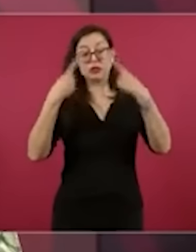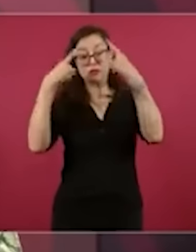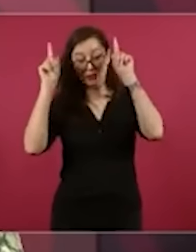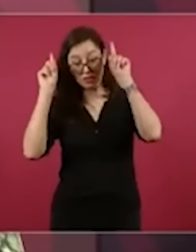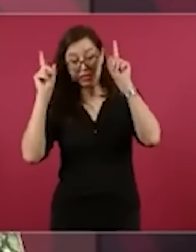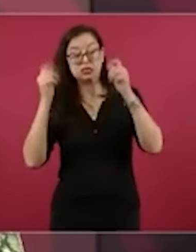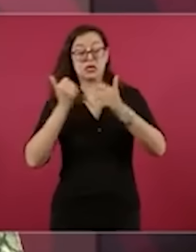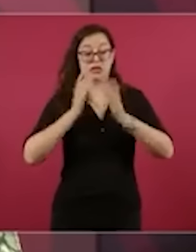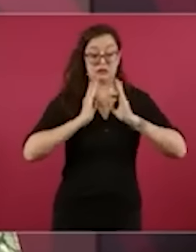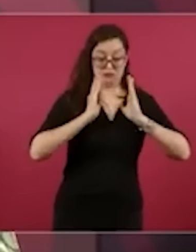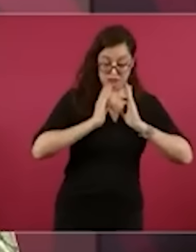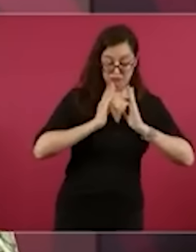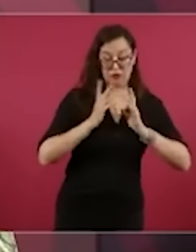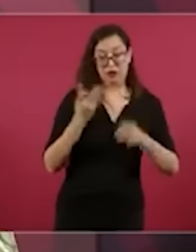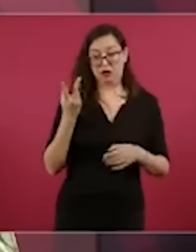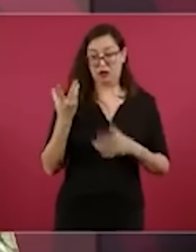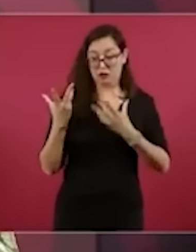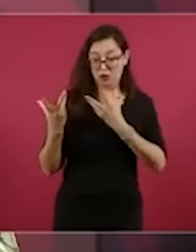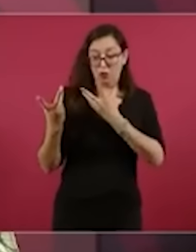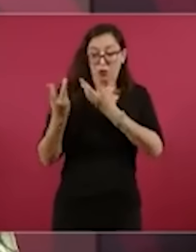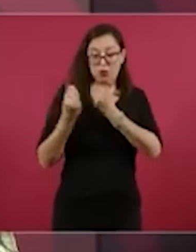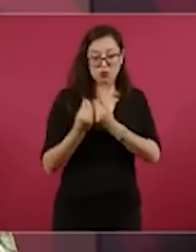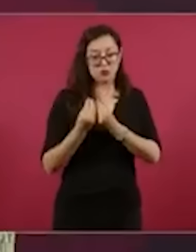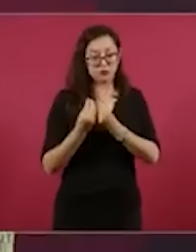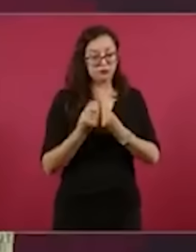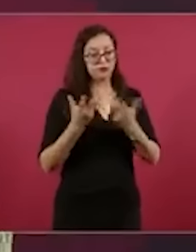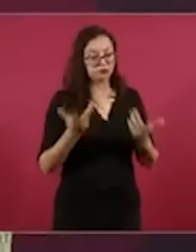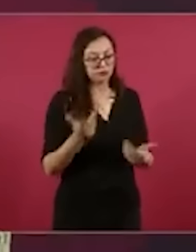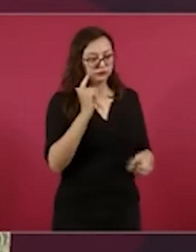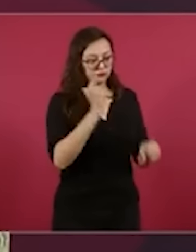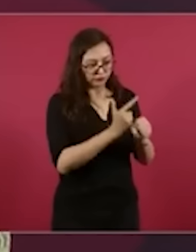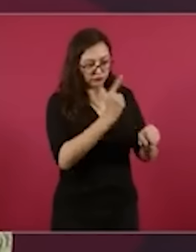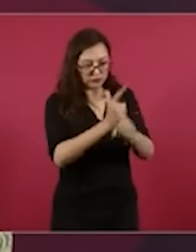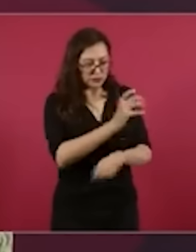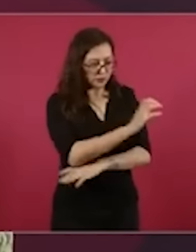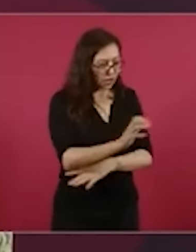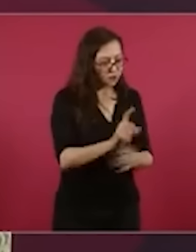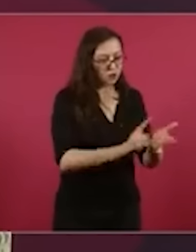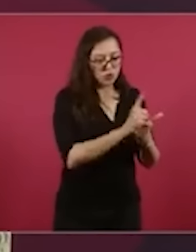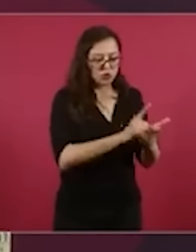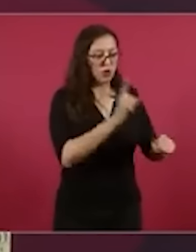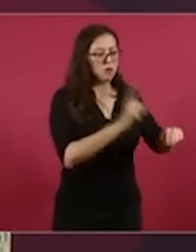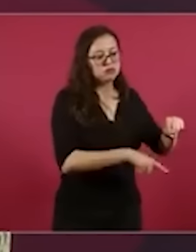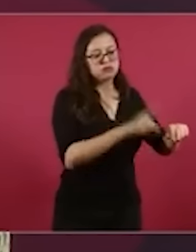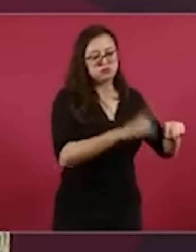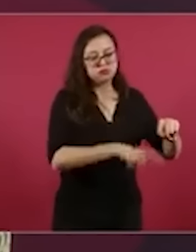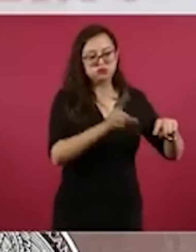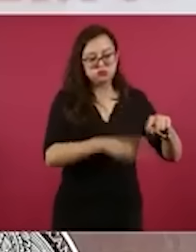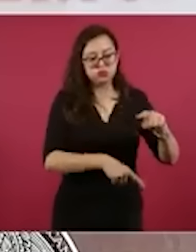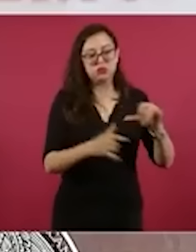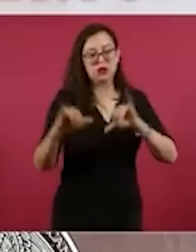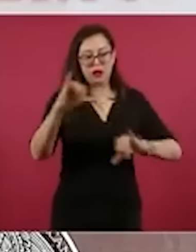del Ejército, la parte de la erradicación de plantíos ilícitos y la localización de